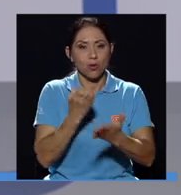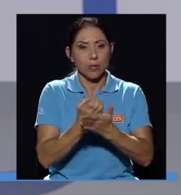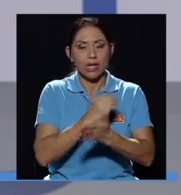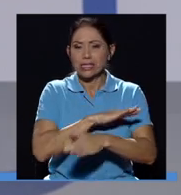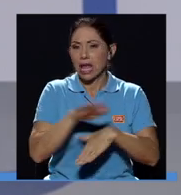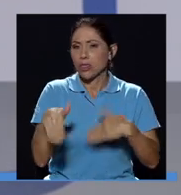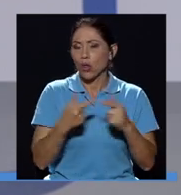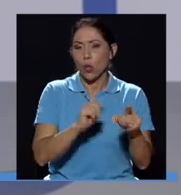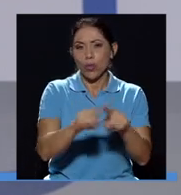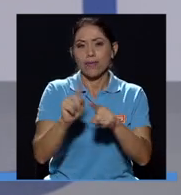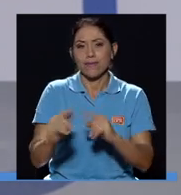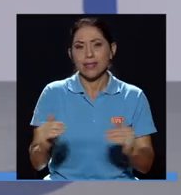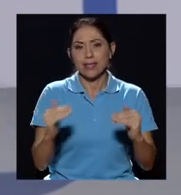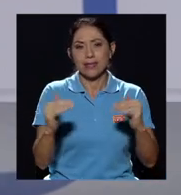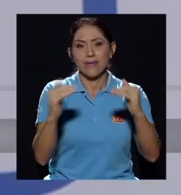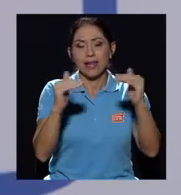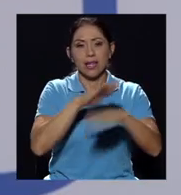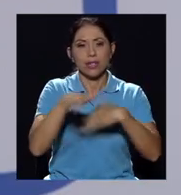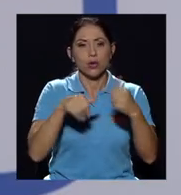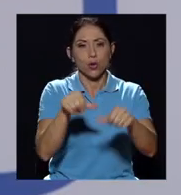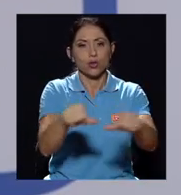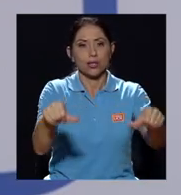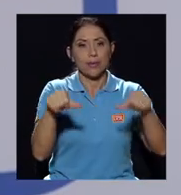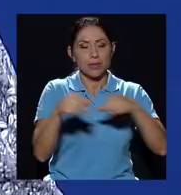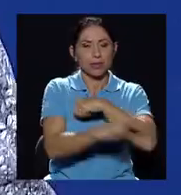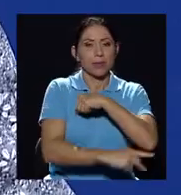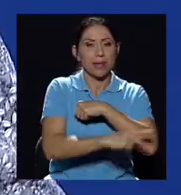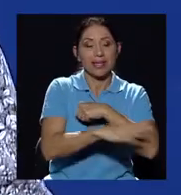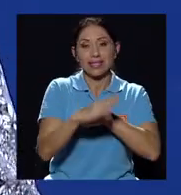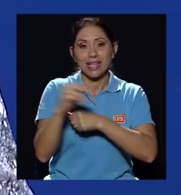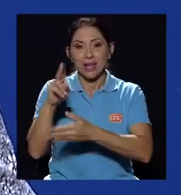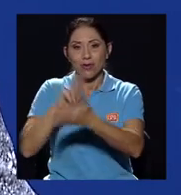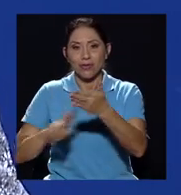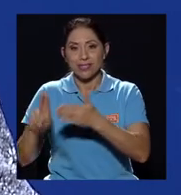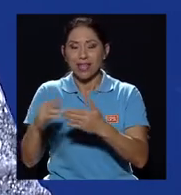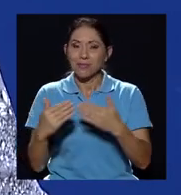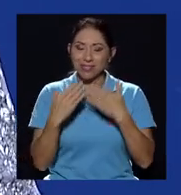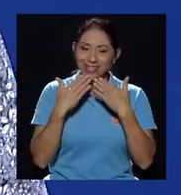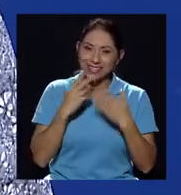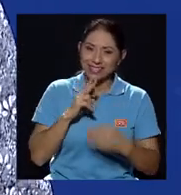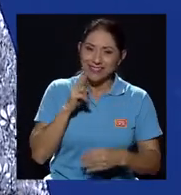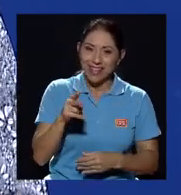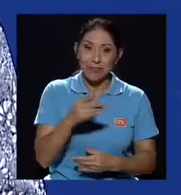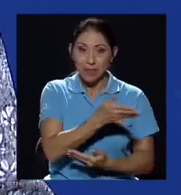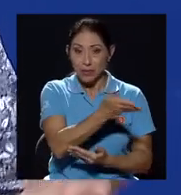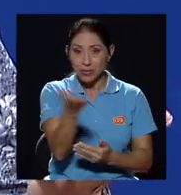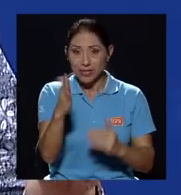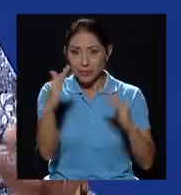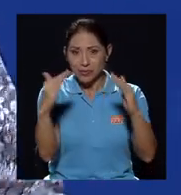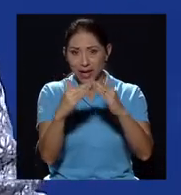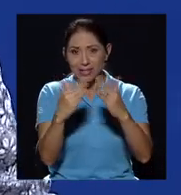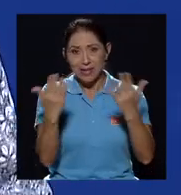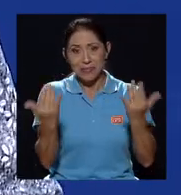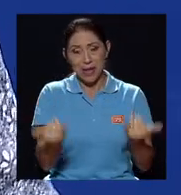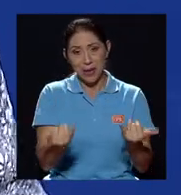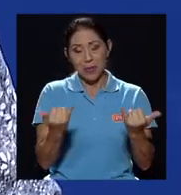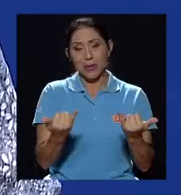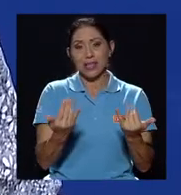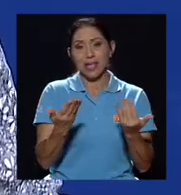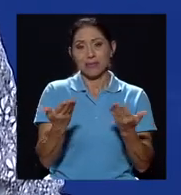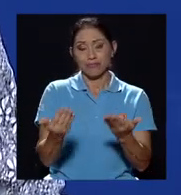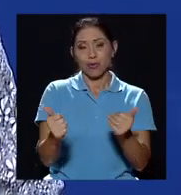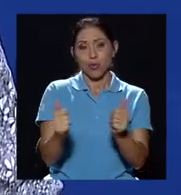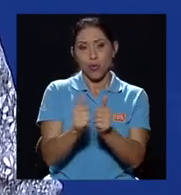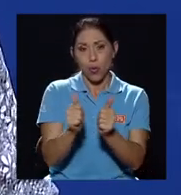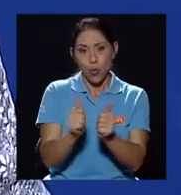todo nivel y en todos los ámbitos del país y de la universidad. Muchísimas gracias, don Carlos, de verdad. A ustedes en su casa, bueno, los dejamos ahorita